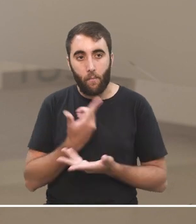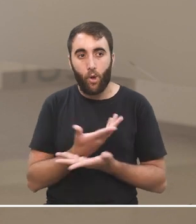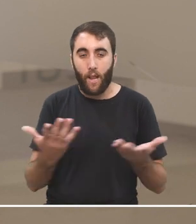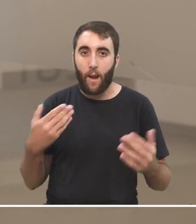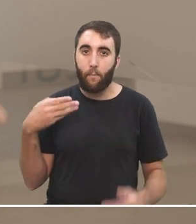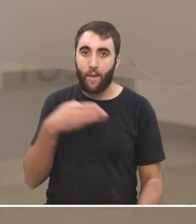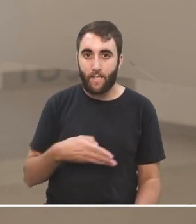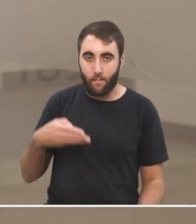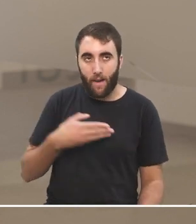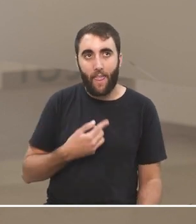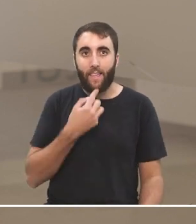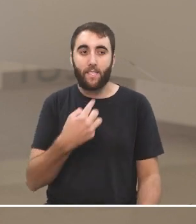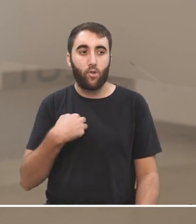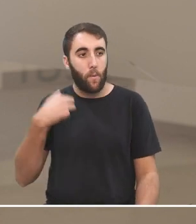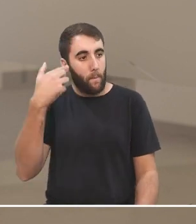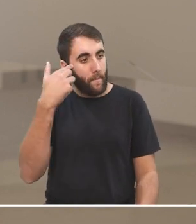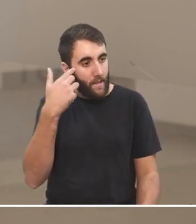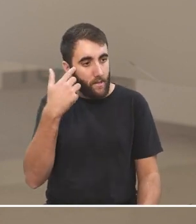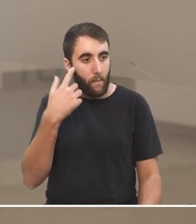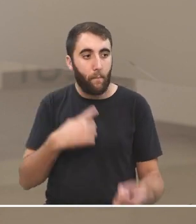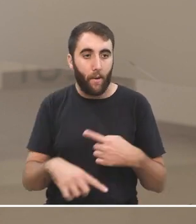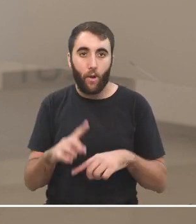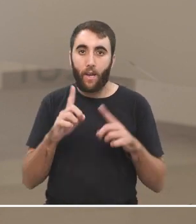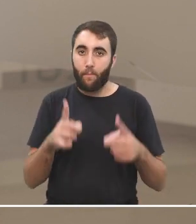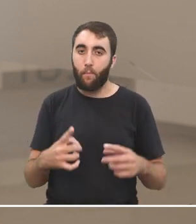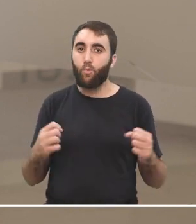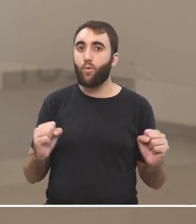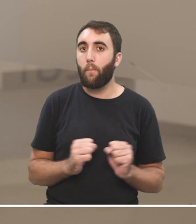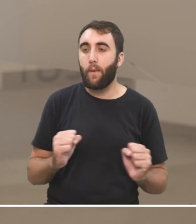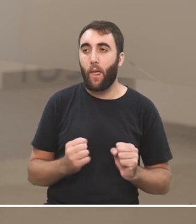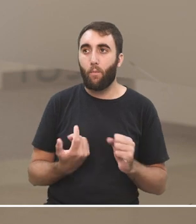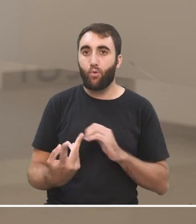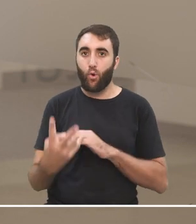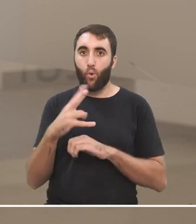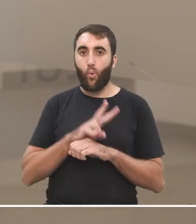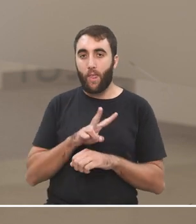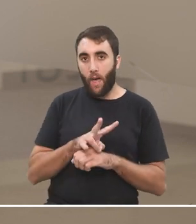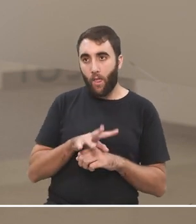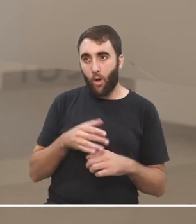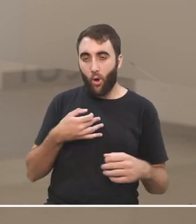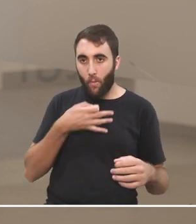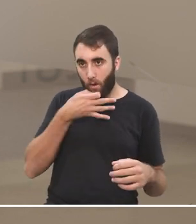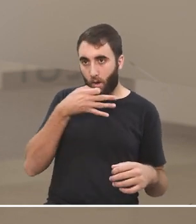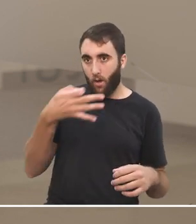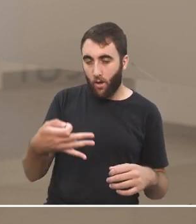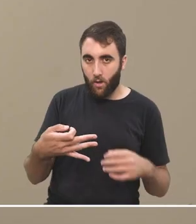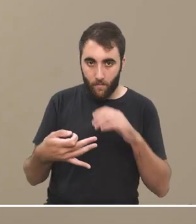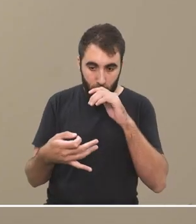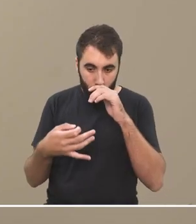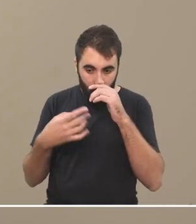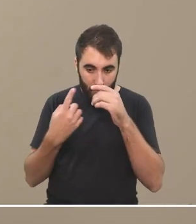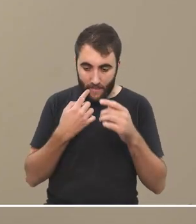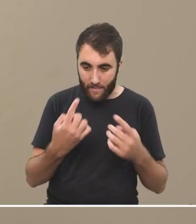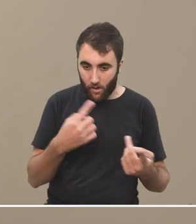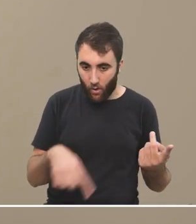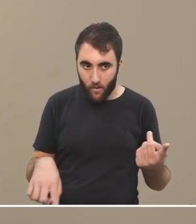participar y a decir lo que uno piensa y demás pero por otro lado también mucho miedo y cierto cuidado y tratar de ser lo más estratégico posible